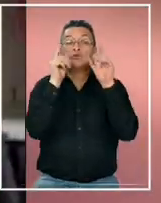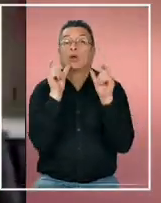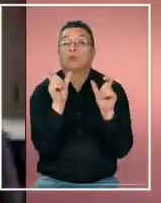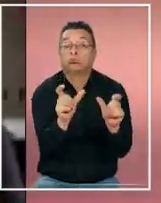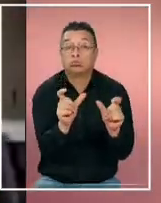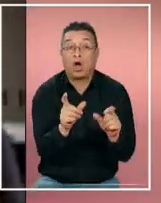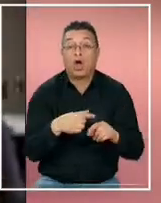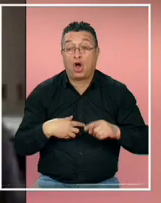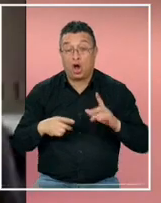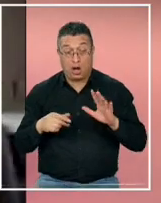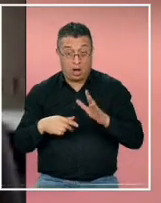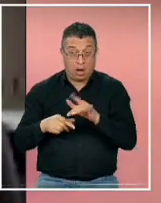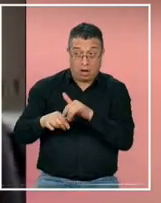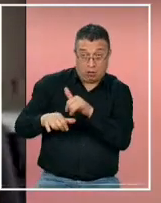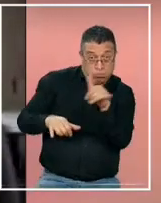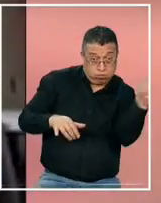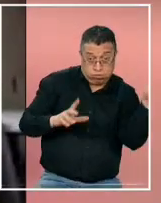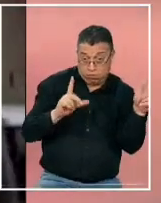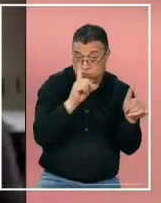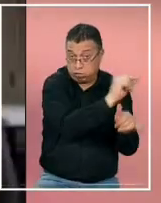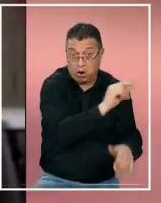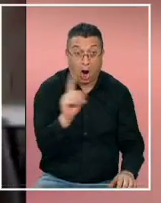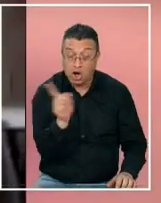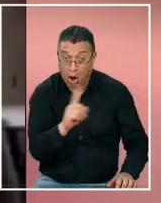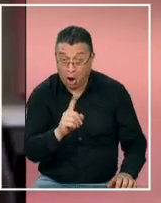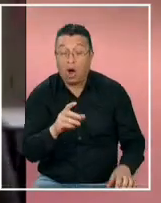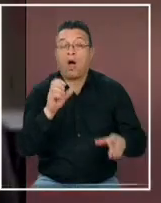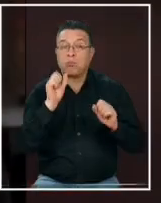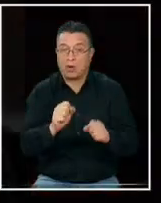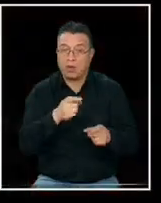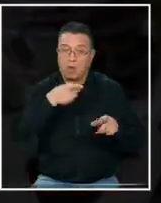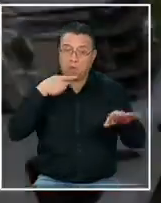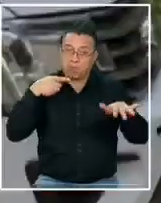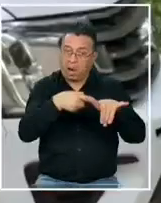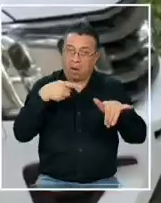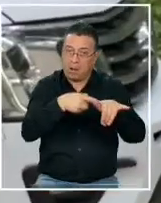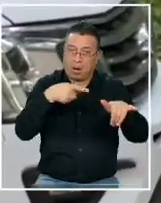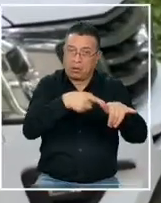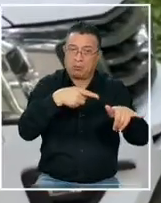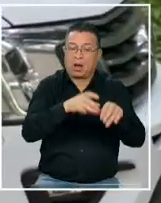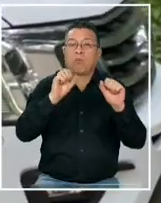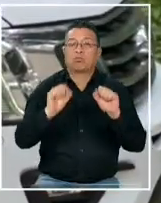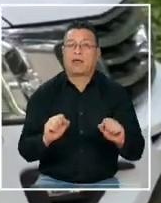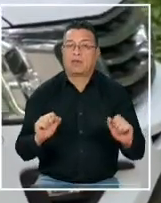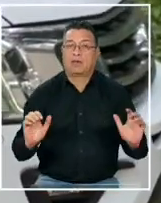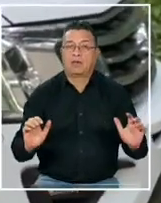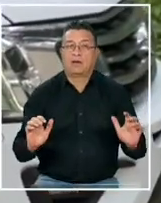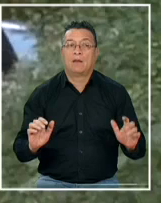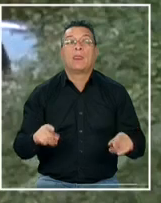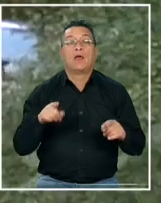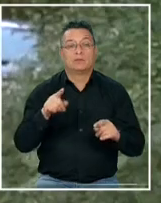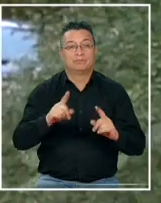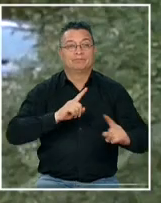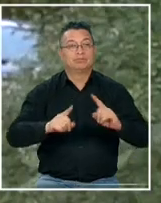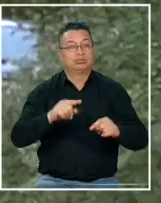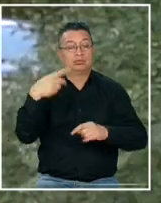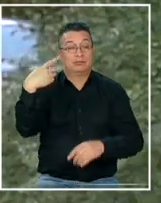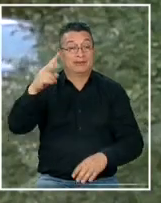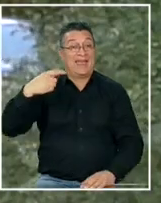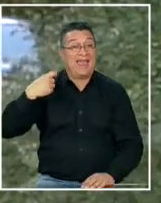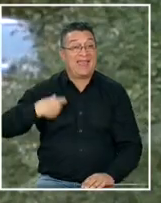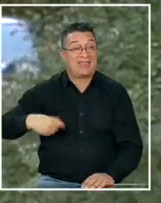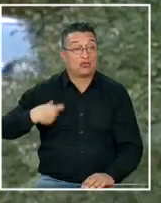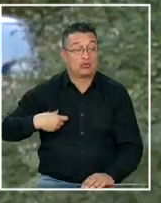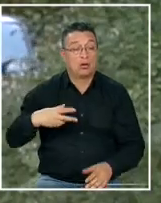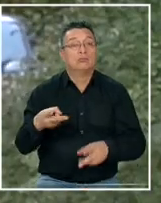no se aleja rápidamente de ese lugar esta aeronave puede ser derribada razón por la cual el Comando de Defensa Aeroespacial de Estados Unidos